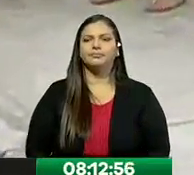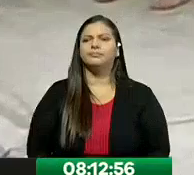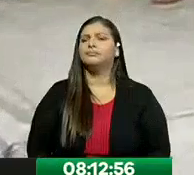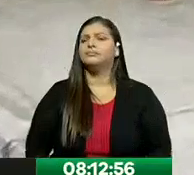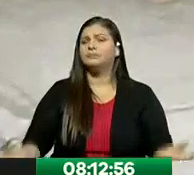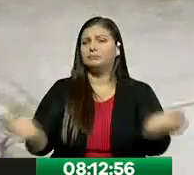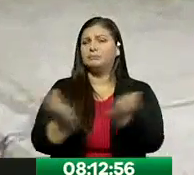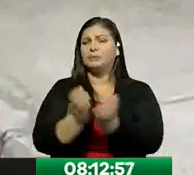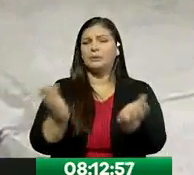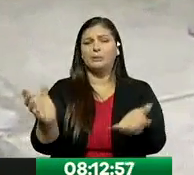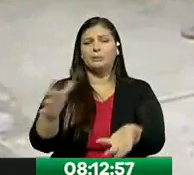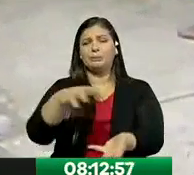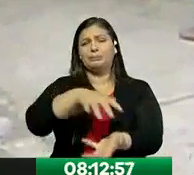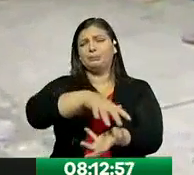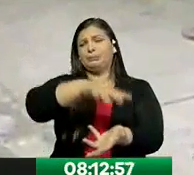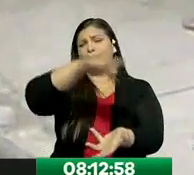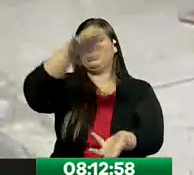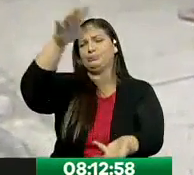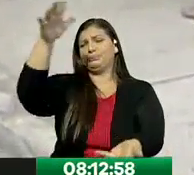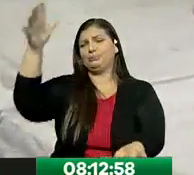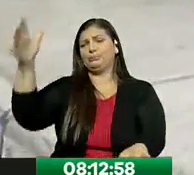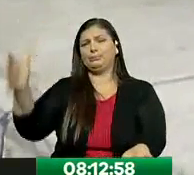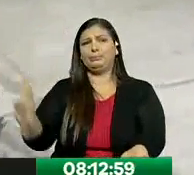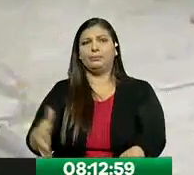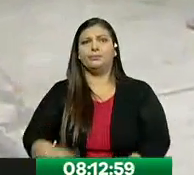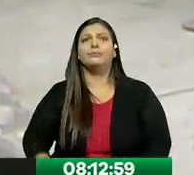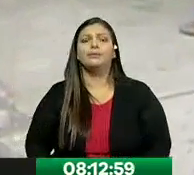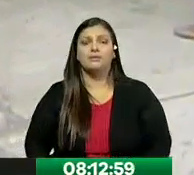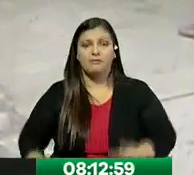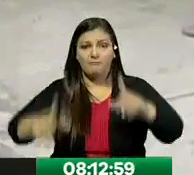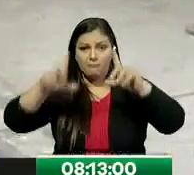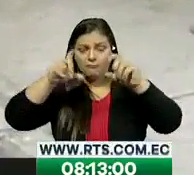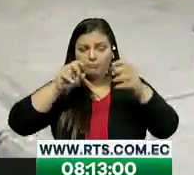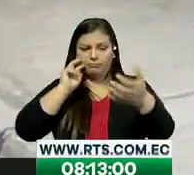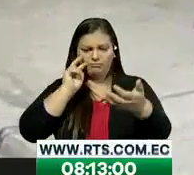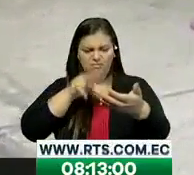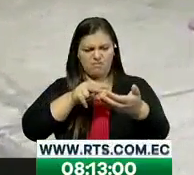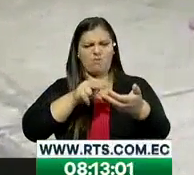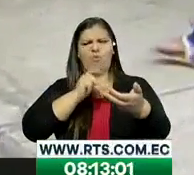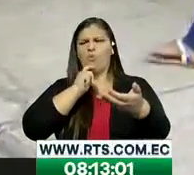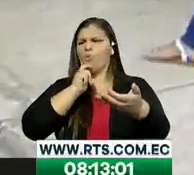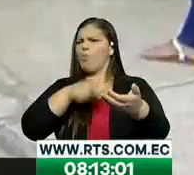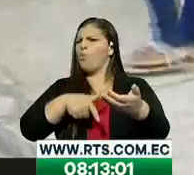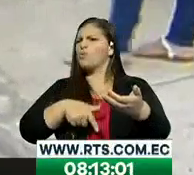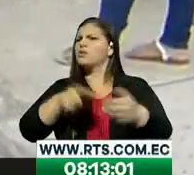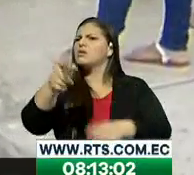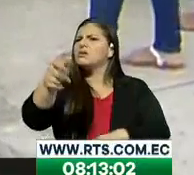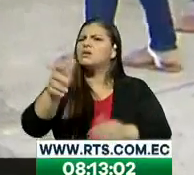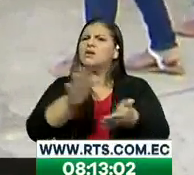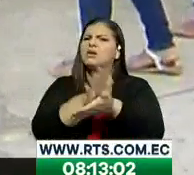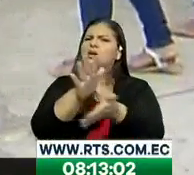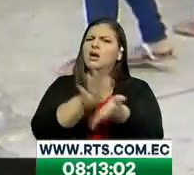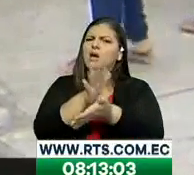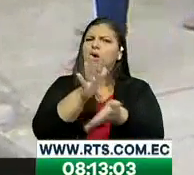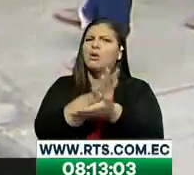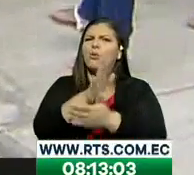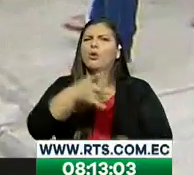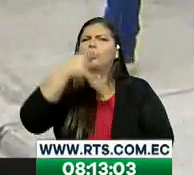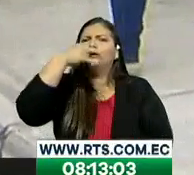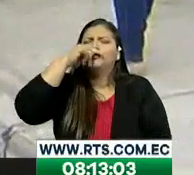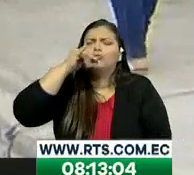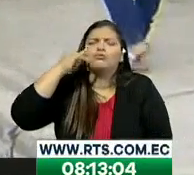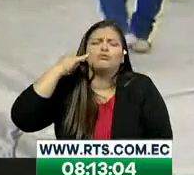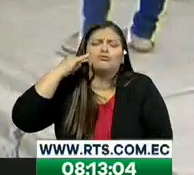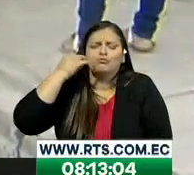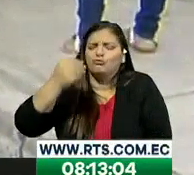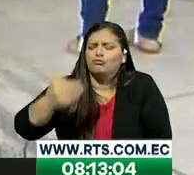en los exteriores, en el portal, junto a la puerta de una escuela donde van niños. Creo que incluso ya hay inicial uno y dos niños pequeñitos